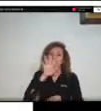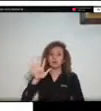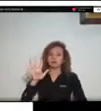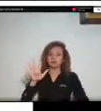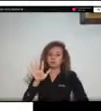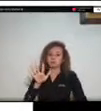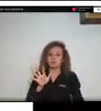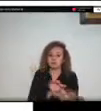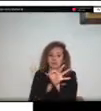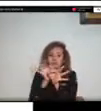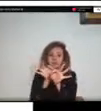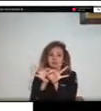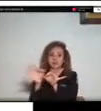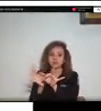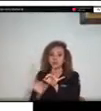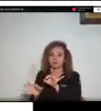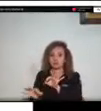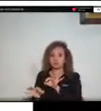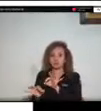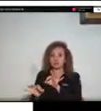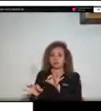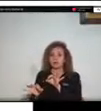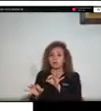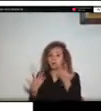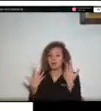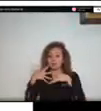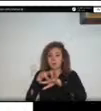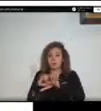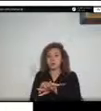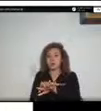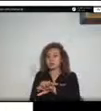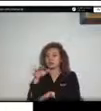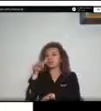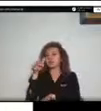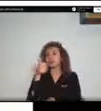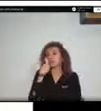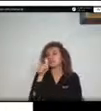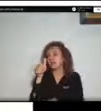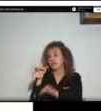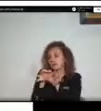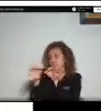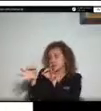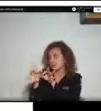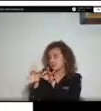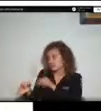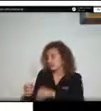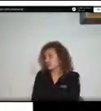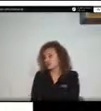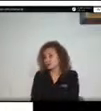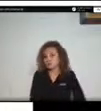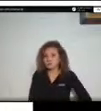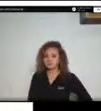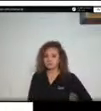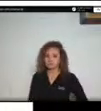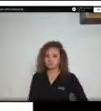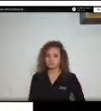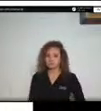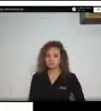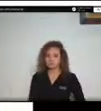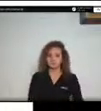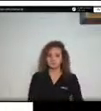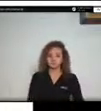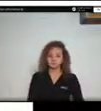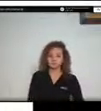amenazas combinadas 10 municipios se aplica el teorema del límite central al tener menos de 30 municipios en observación